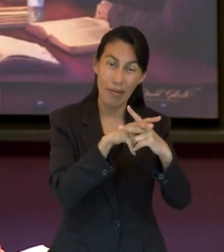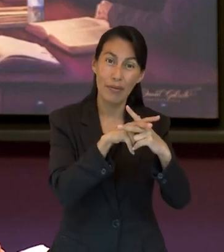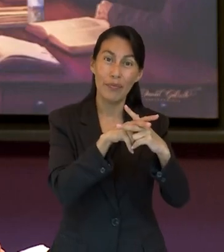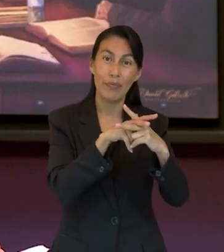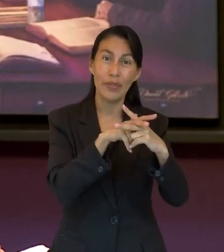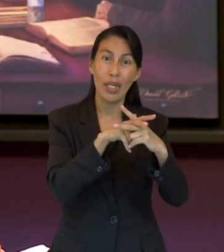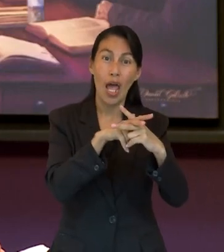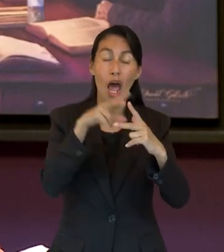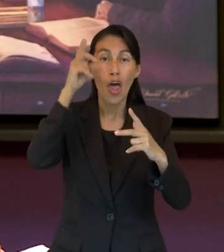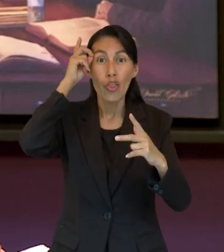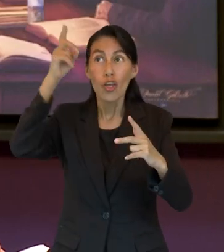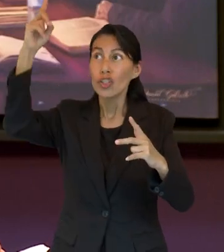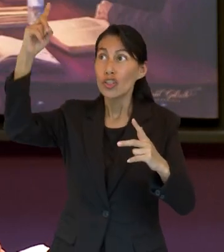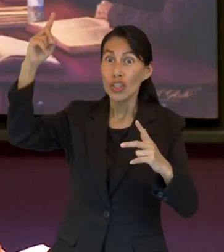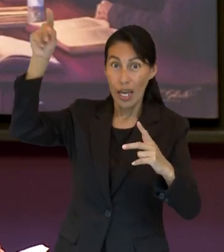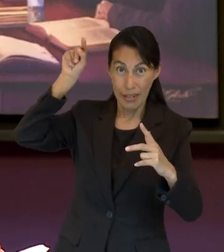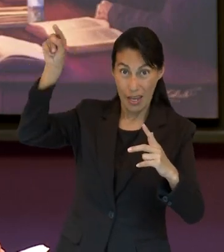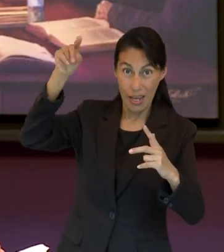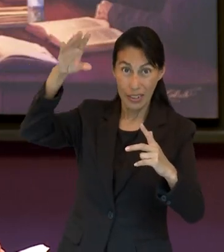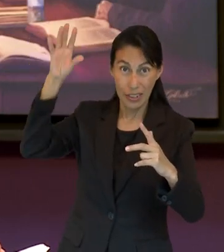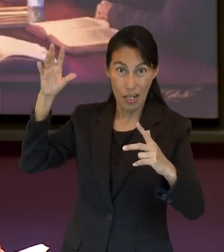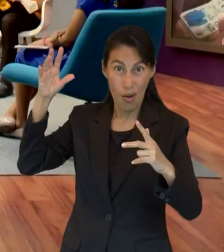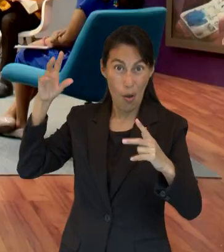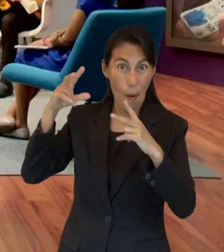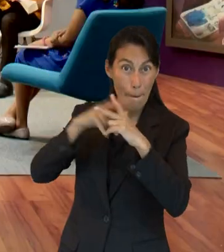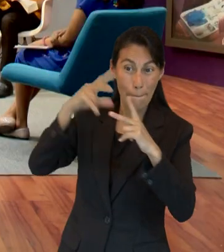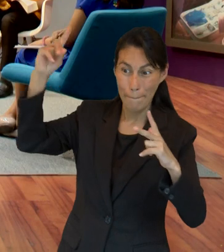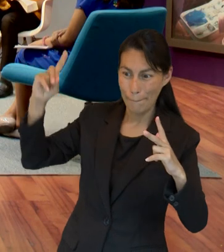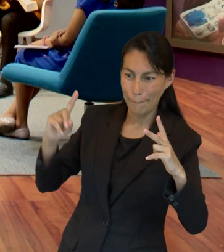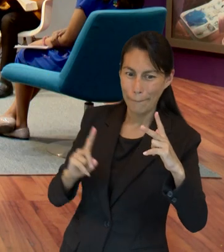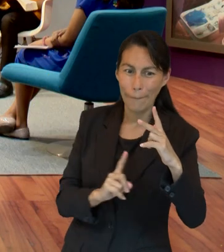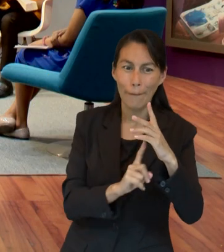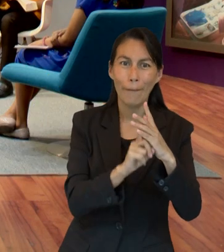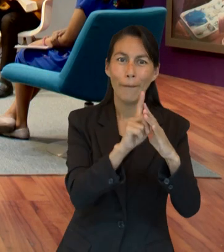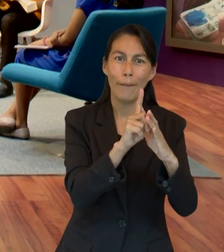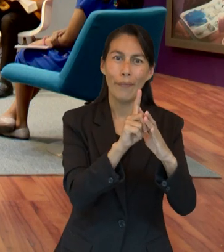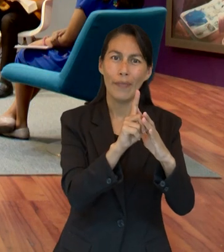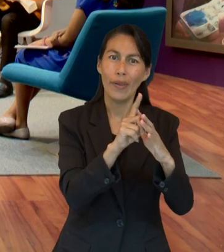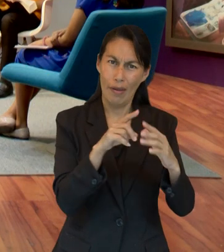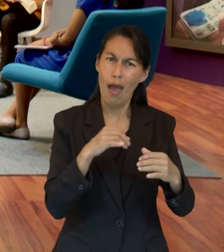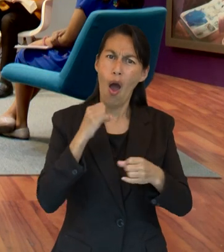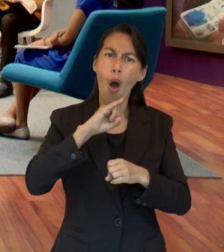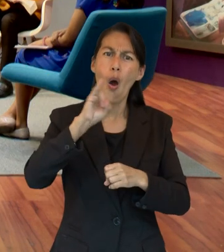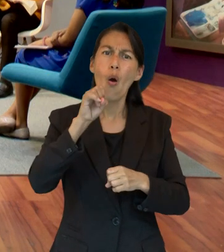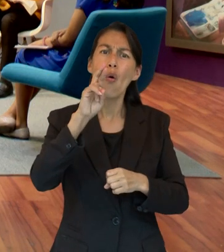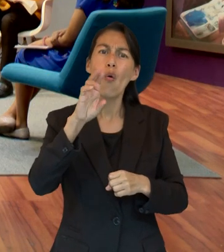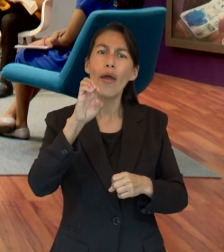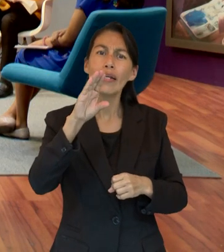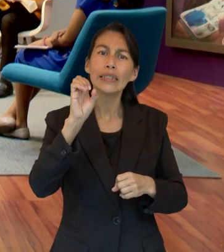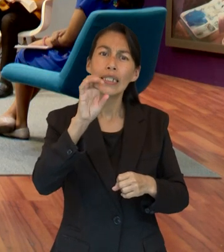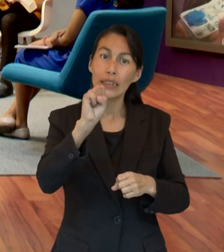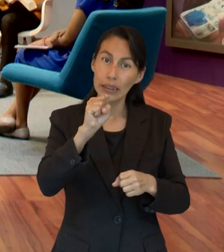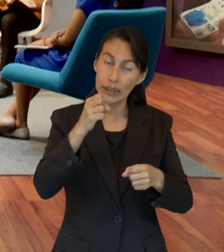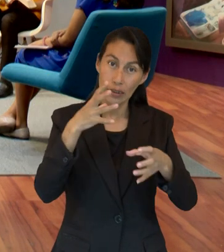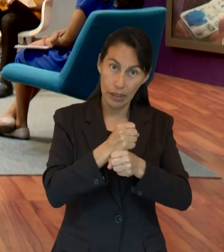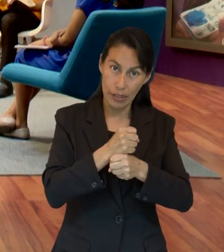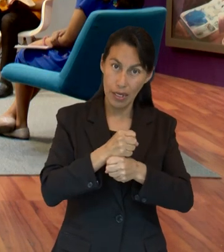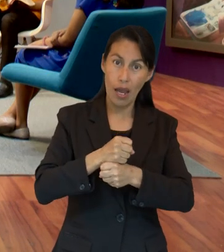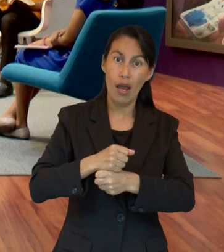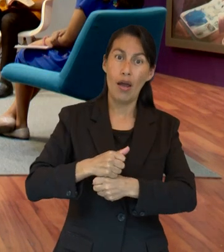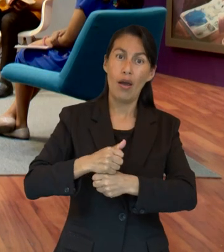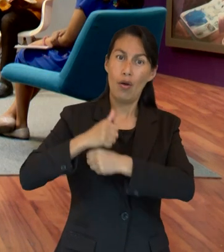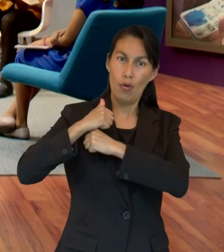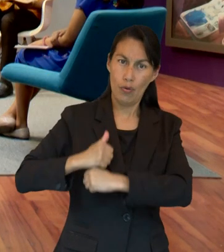desde el cielo, dice, por ellos, según jueces 5.20. Entonces, aquí describe un gran terremoto. Yo